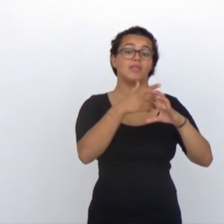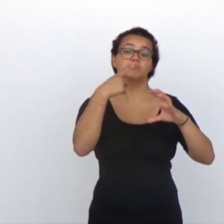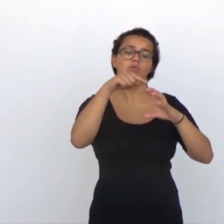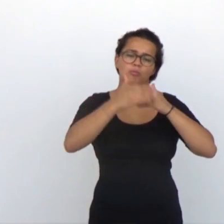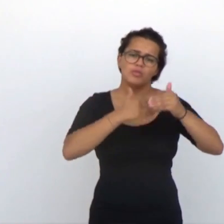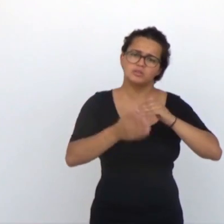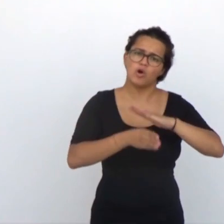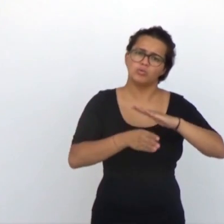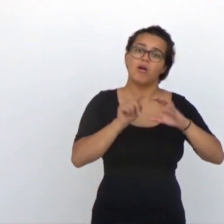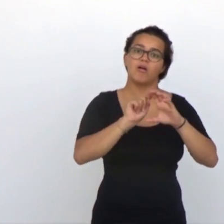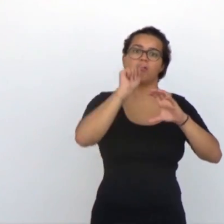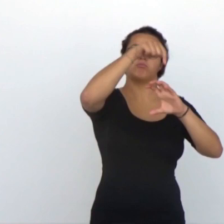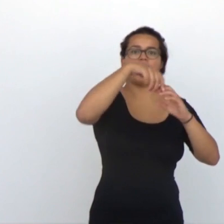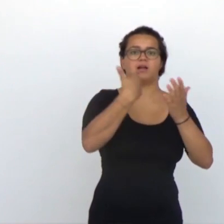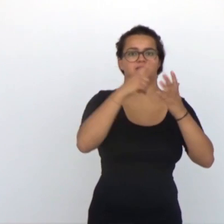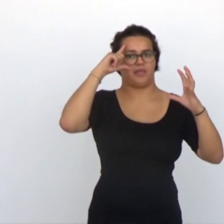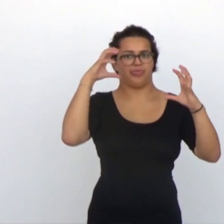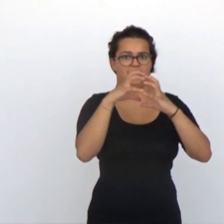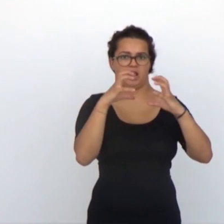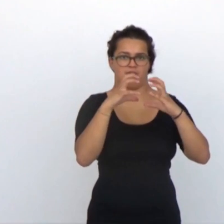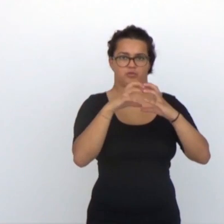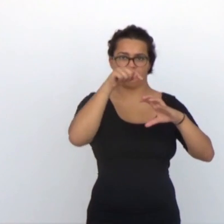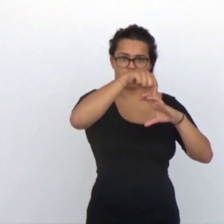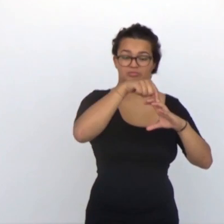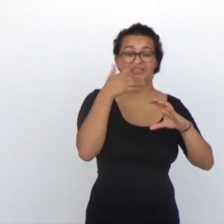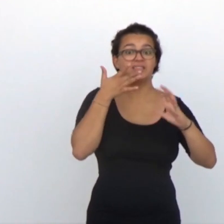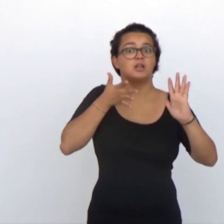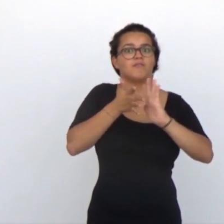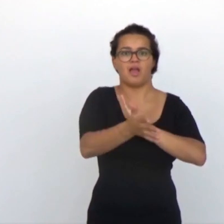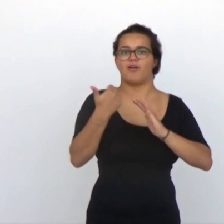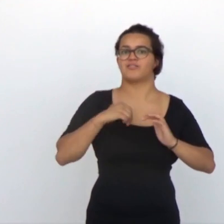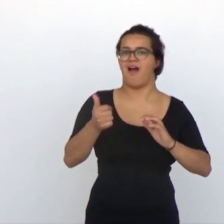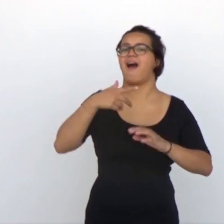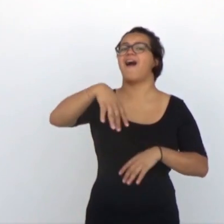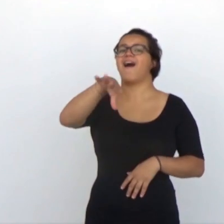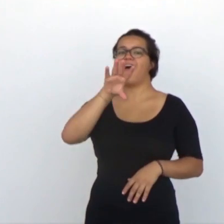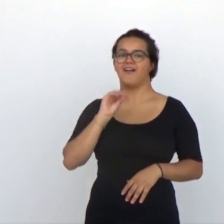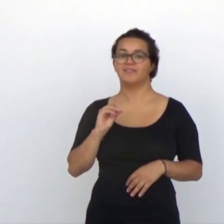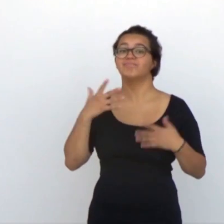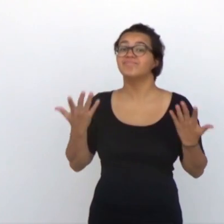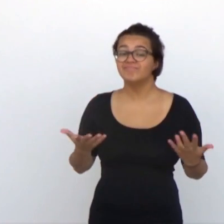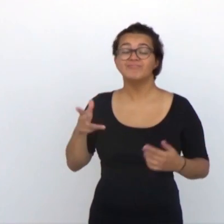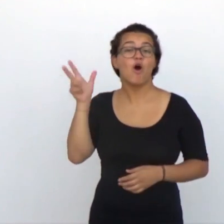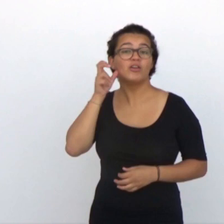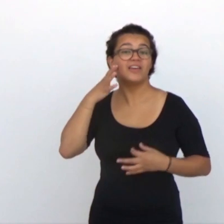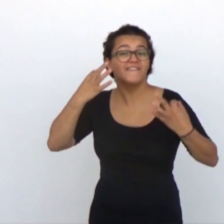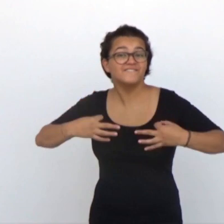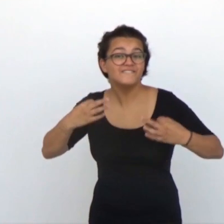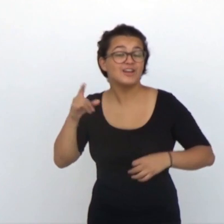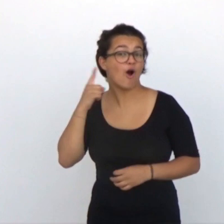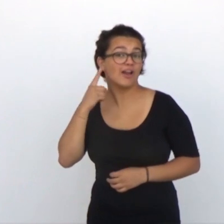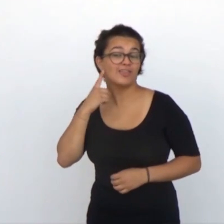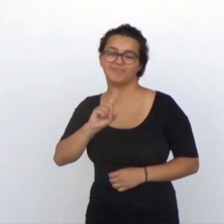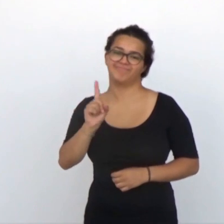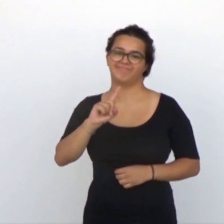sonidos, hasta que por fin la información alcanza la corteza cerebral, donde los sonidos adquieren todo su significado. Así pues, quien